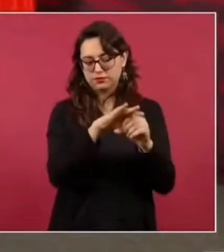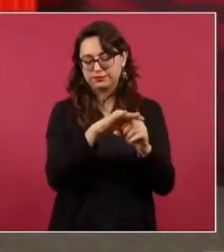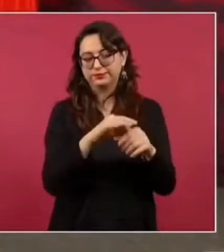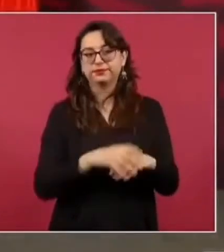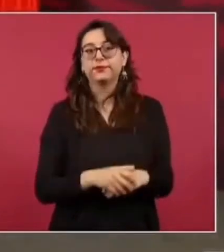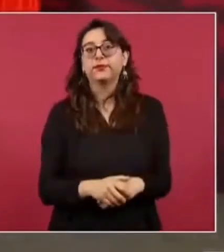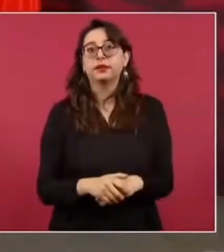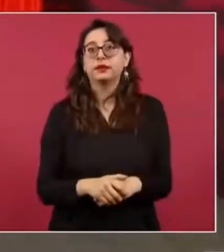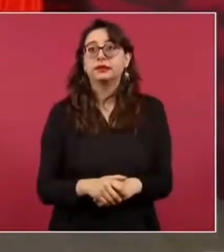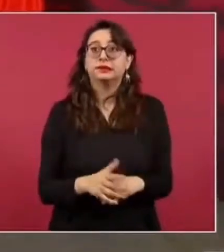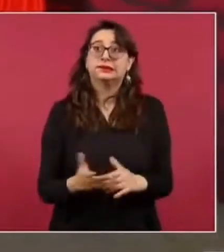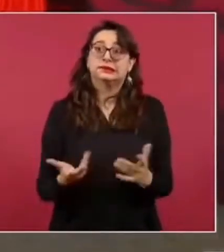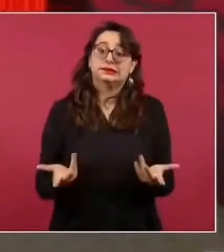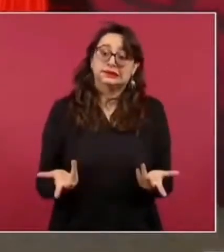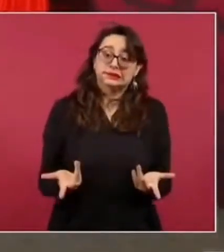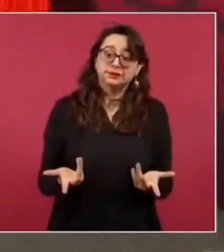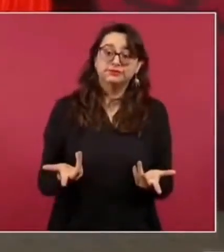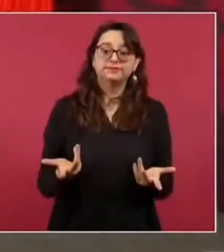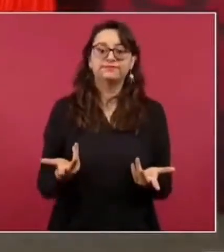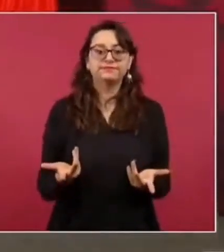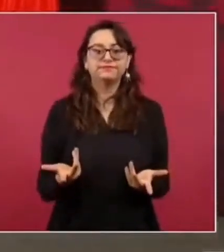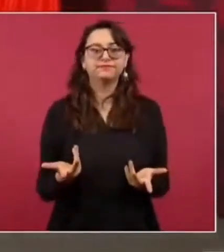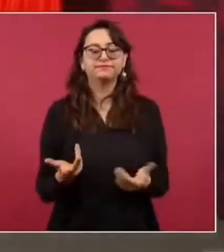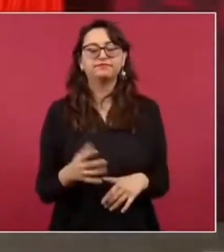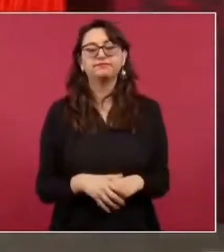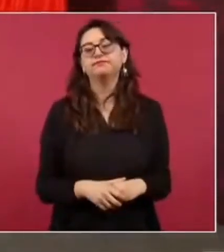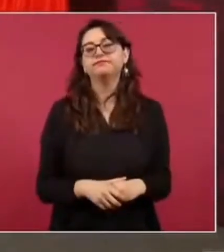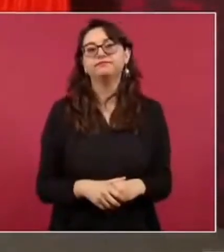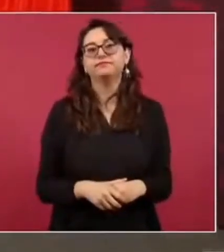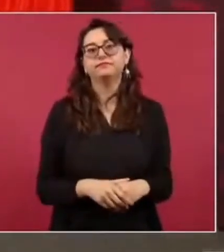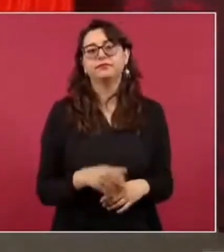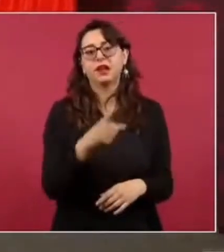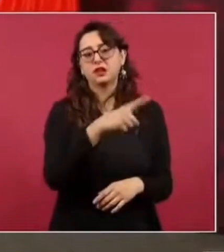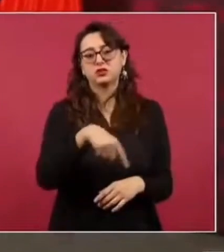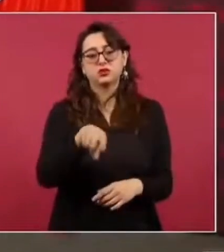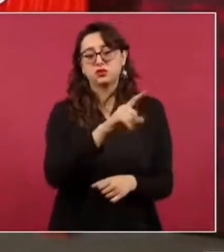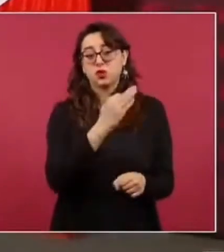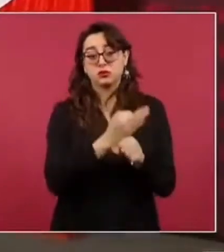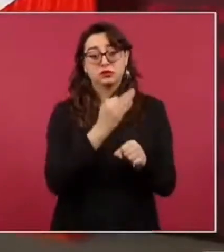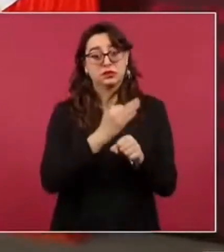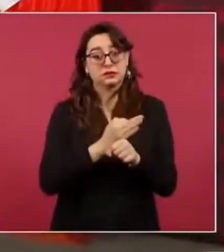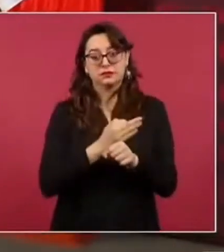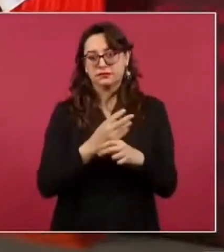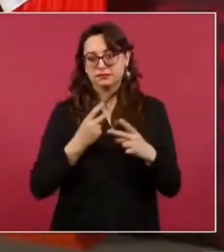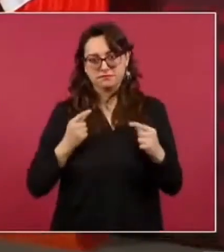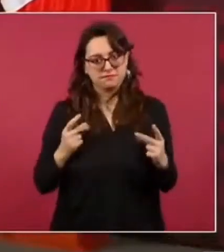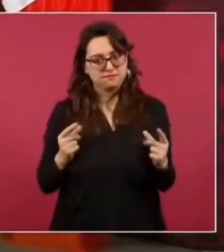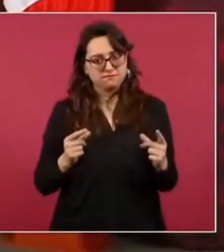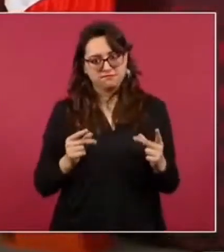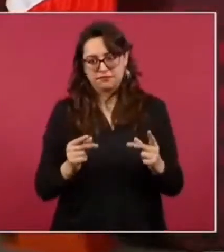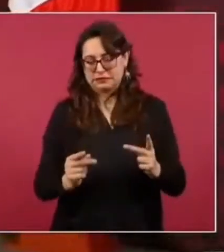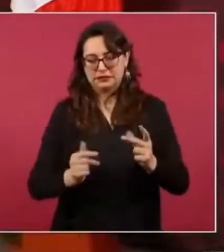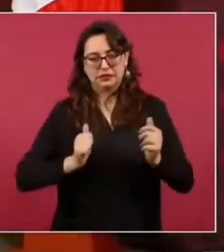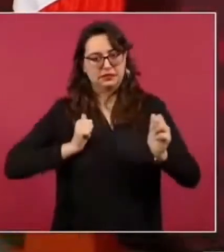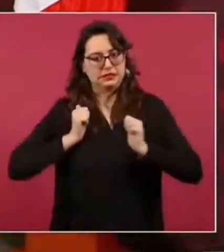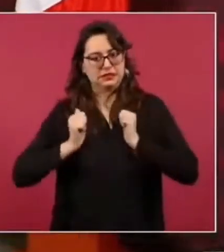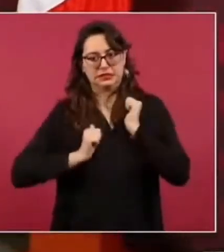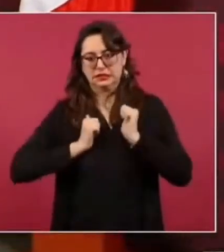entonces se suscitan estos